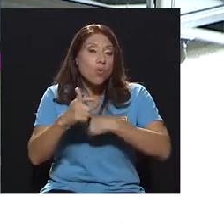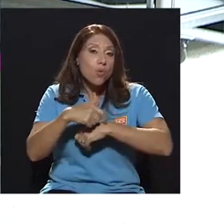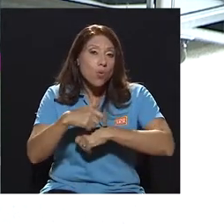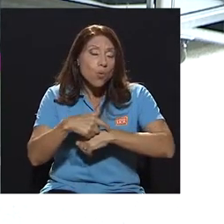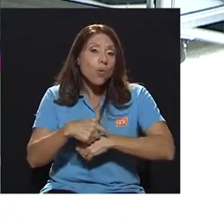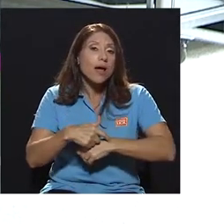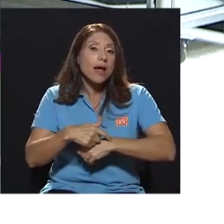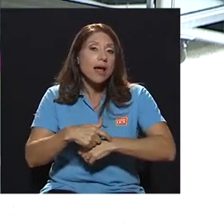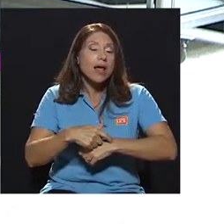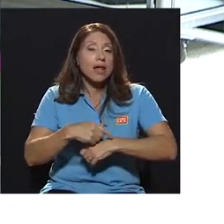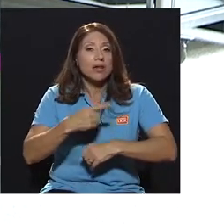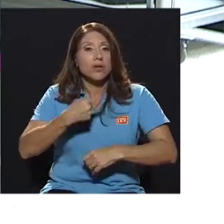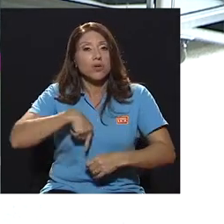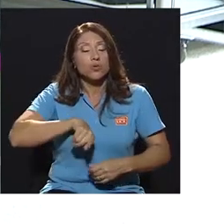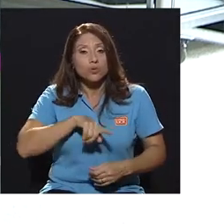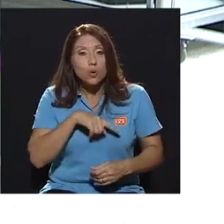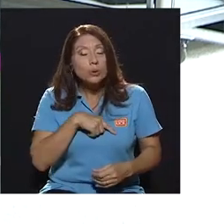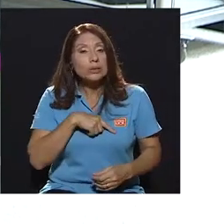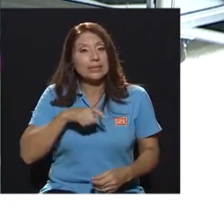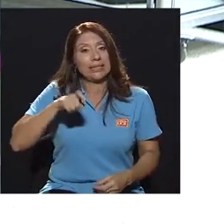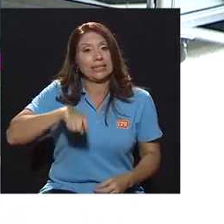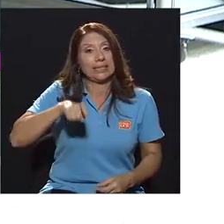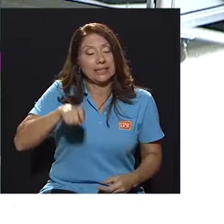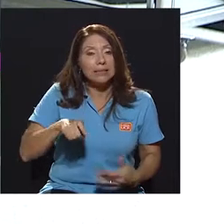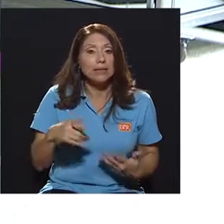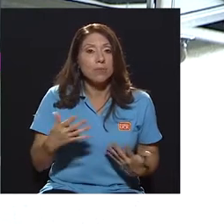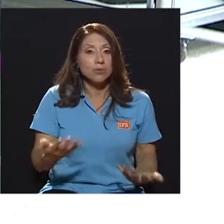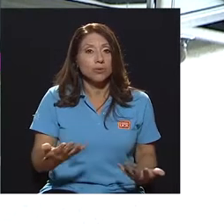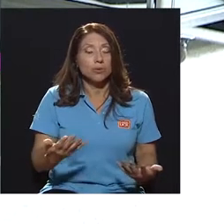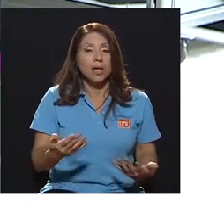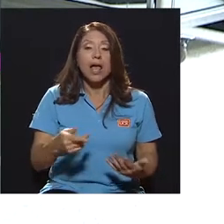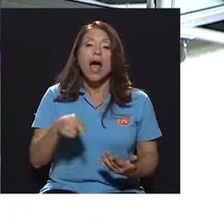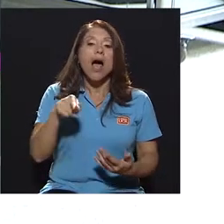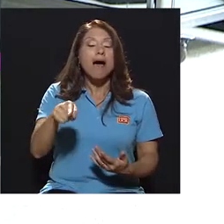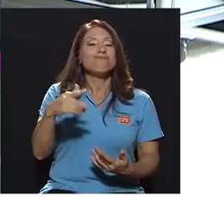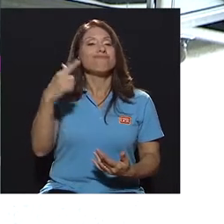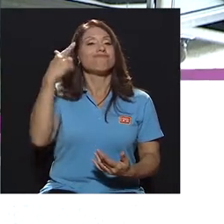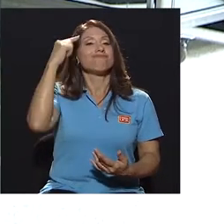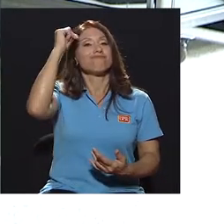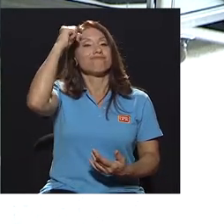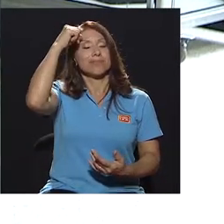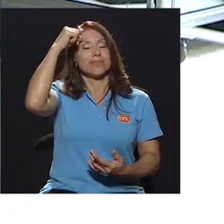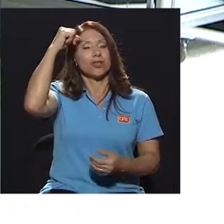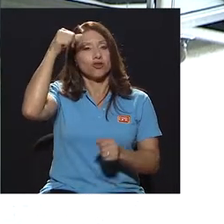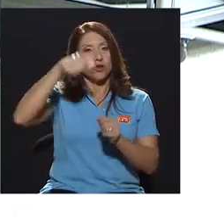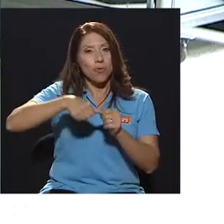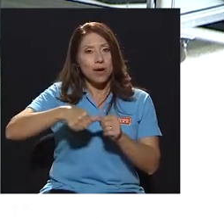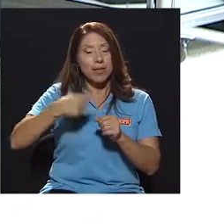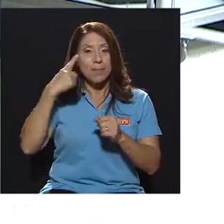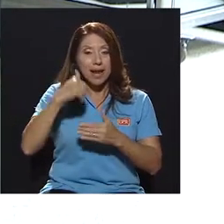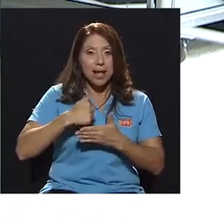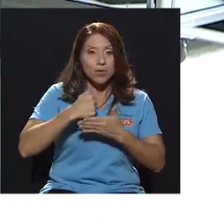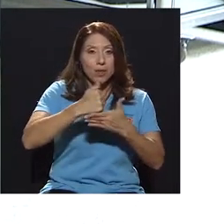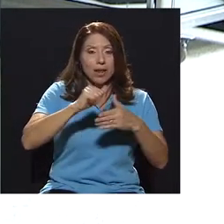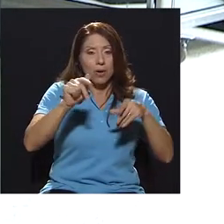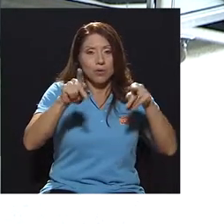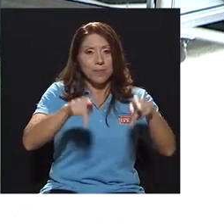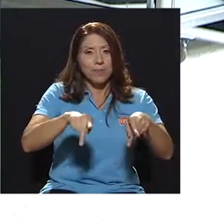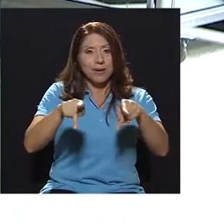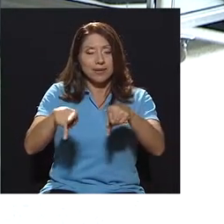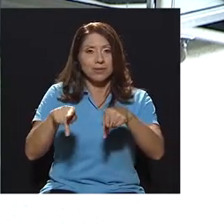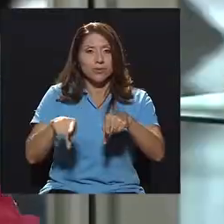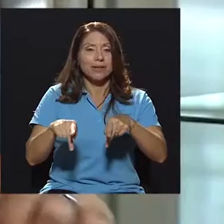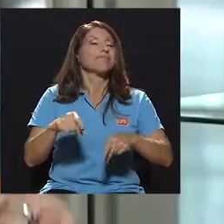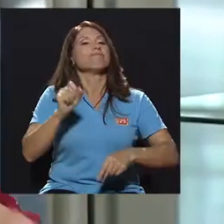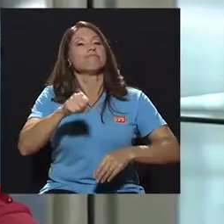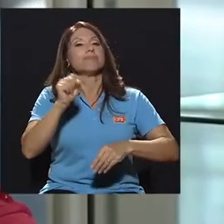alguna ocasión nos vemos en la necesidad pues que esto nos recuerde y que nos sirva para poder ayudar al prójimo